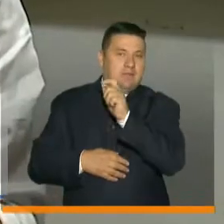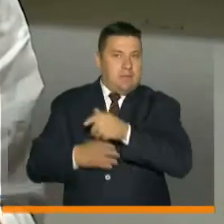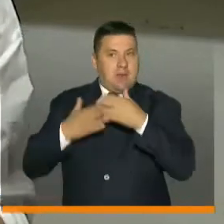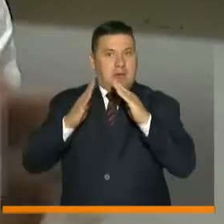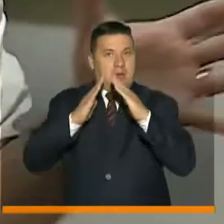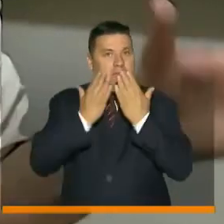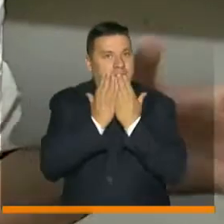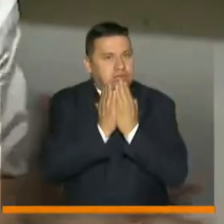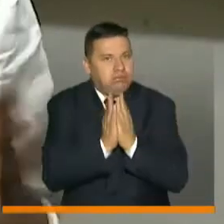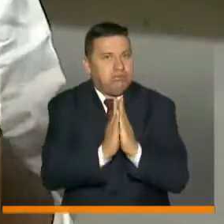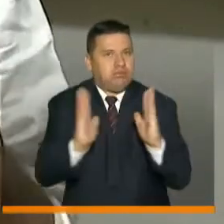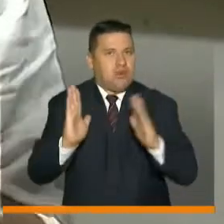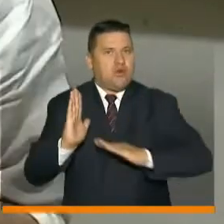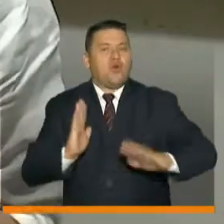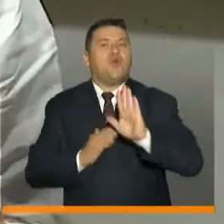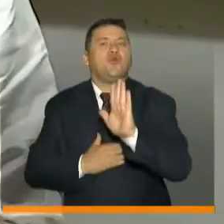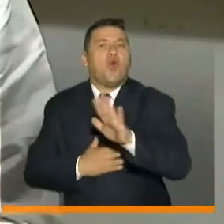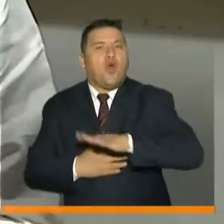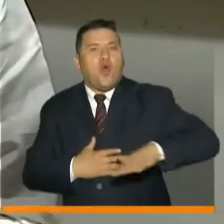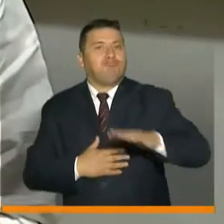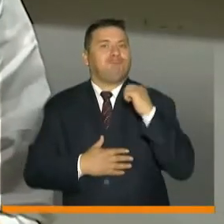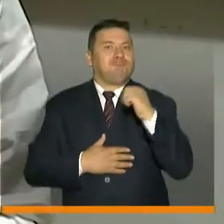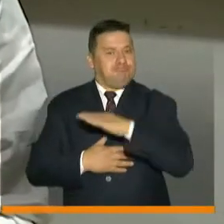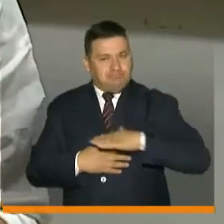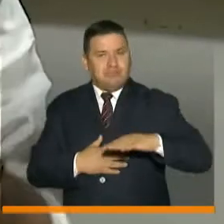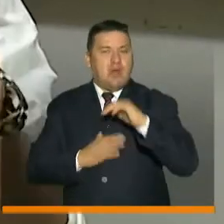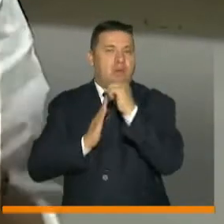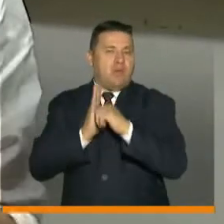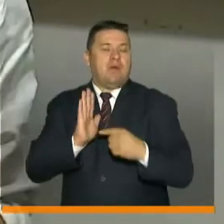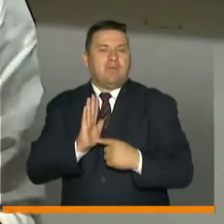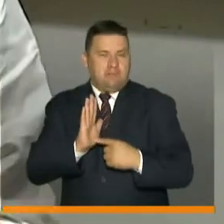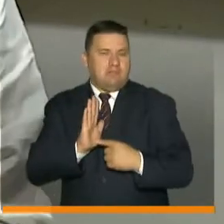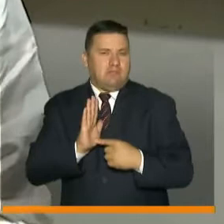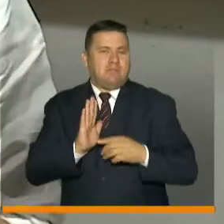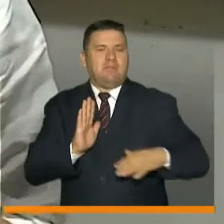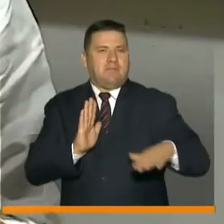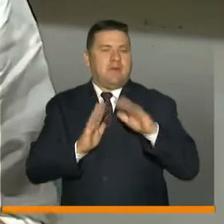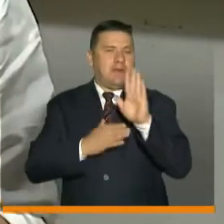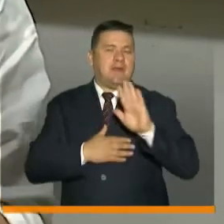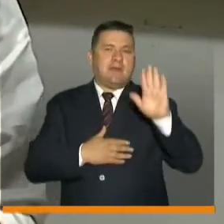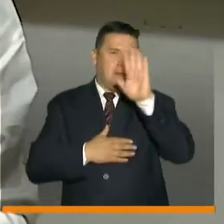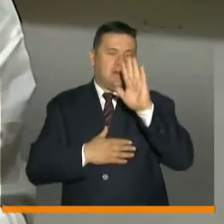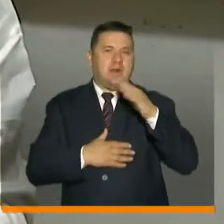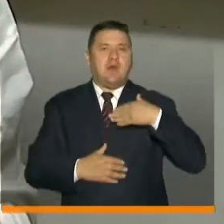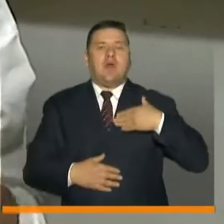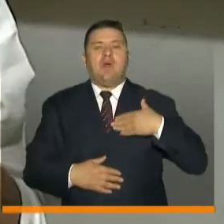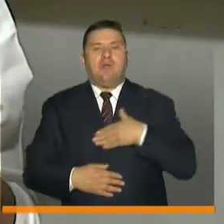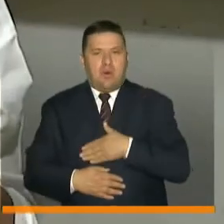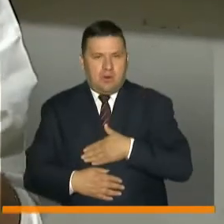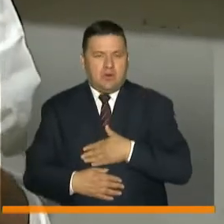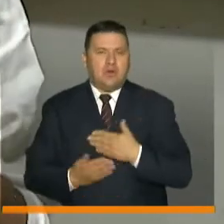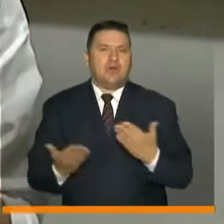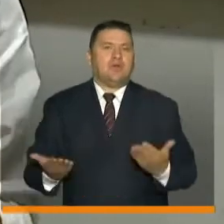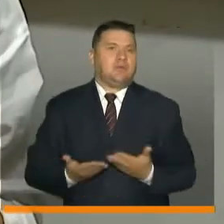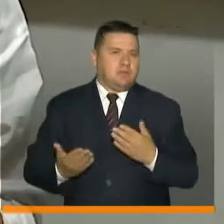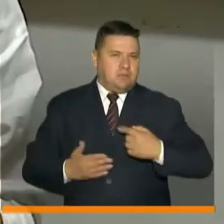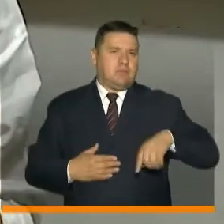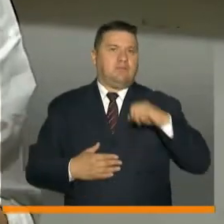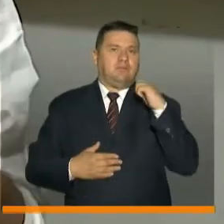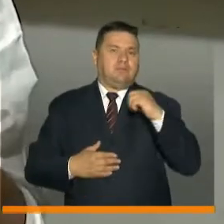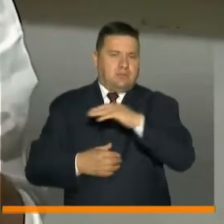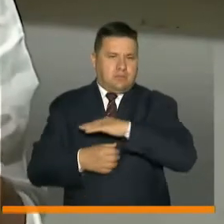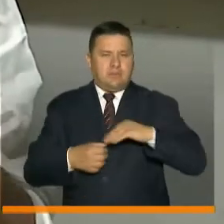puertas de su casa. Ella es la primera beneficiaria de este programa en el departamento de Bolívar, donde estamos